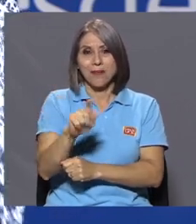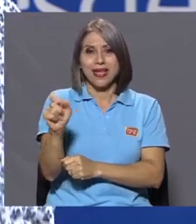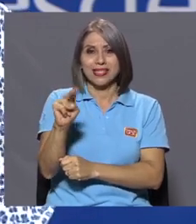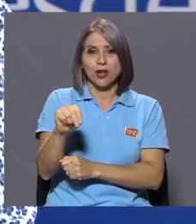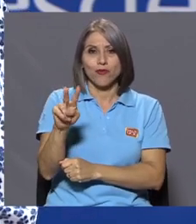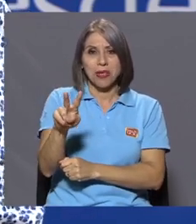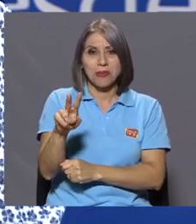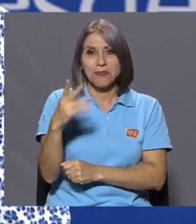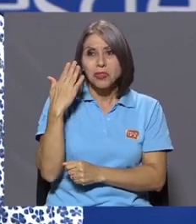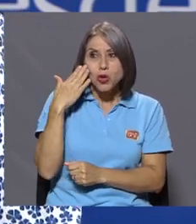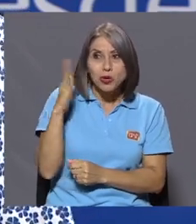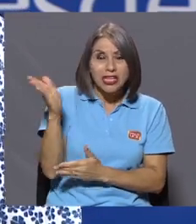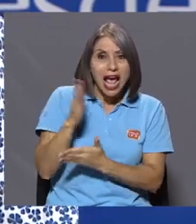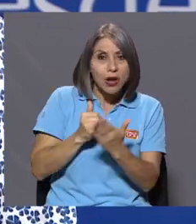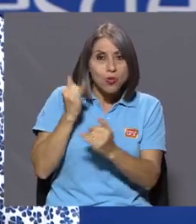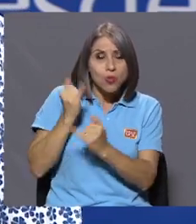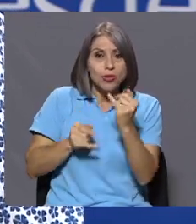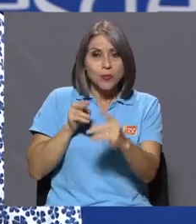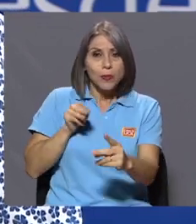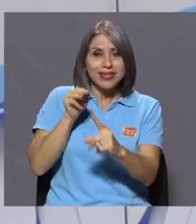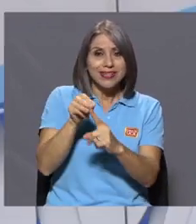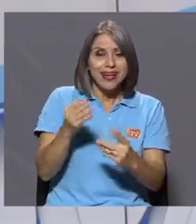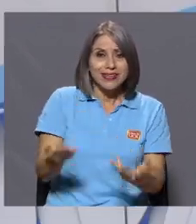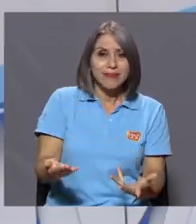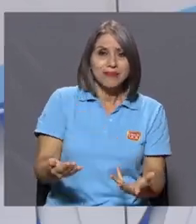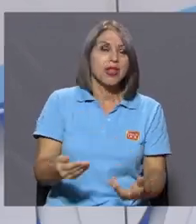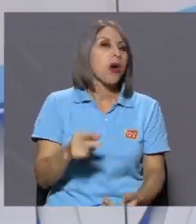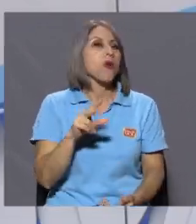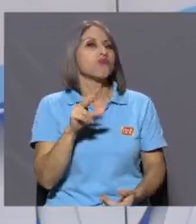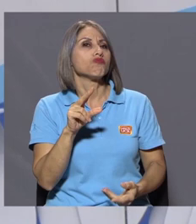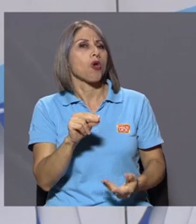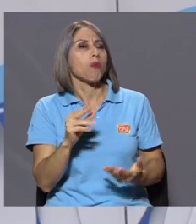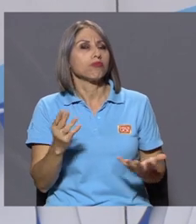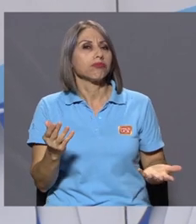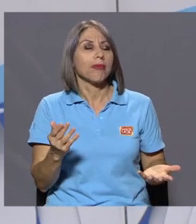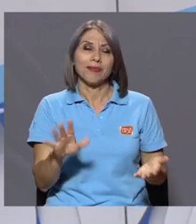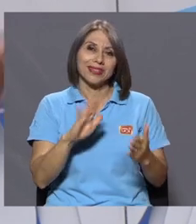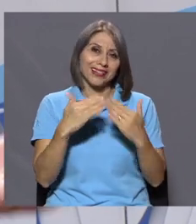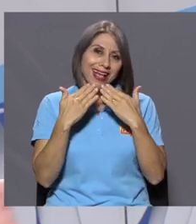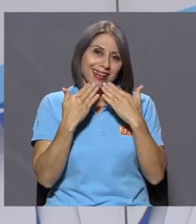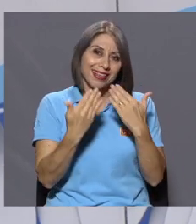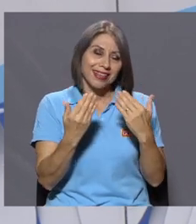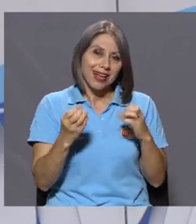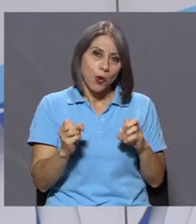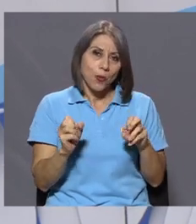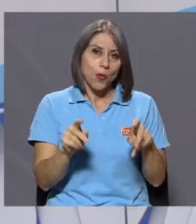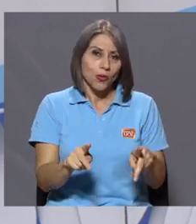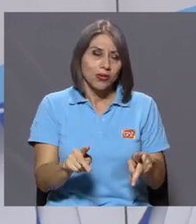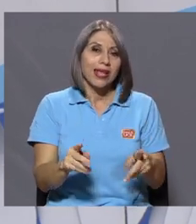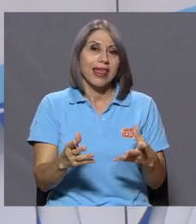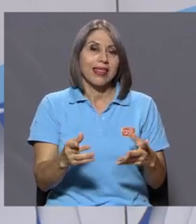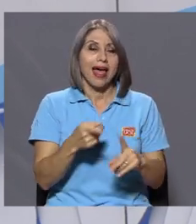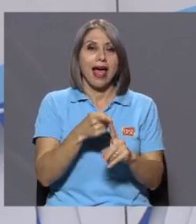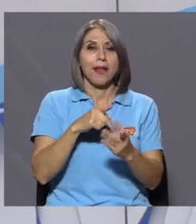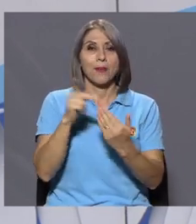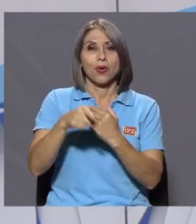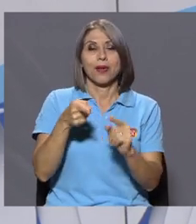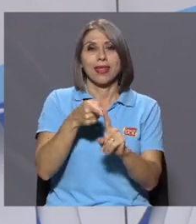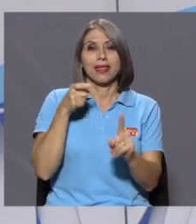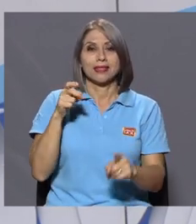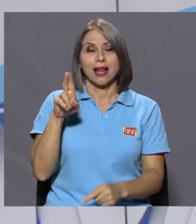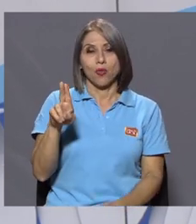No sé, para finalizar, ¿algún último mensaje que usted quisiera? No, bueno, agradecer el espacio, primero que todo, desde la U.